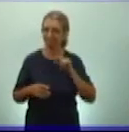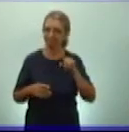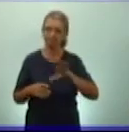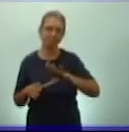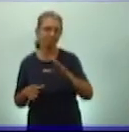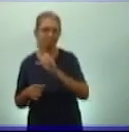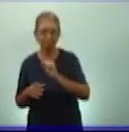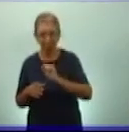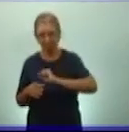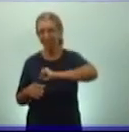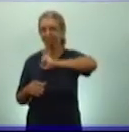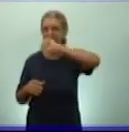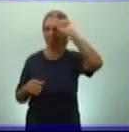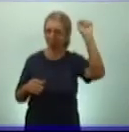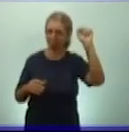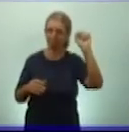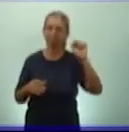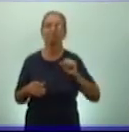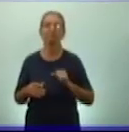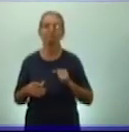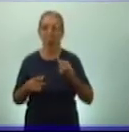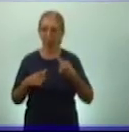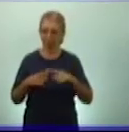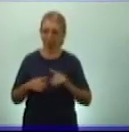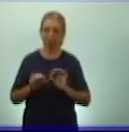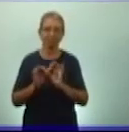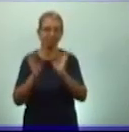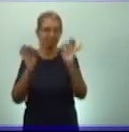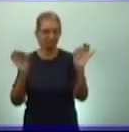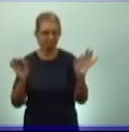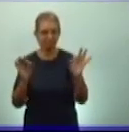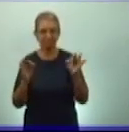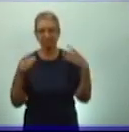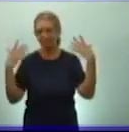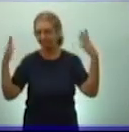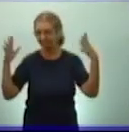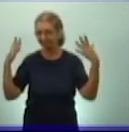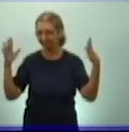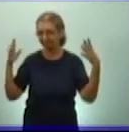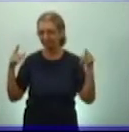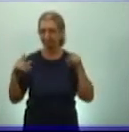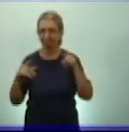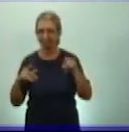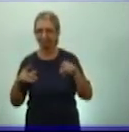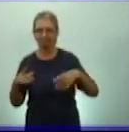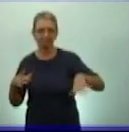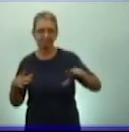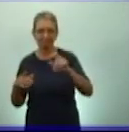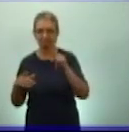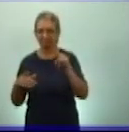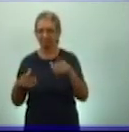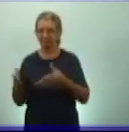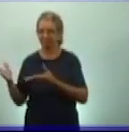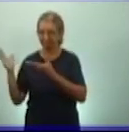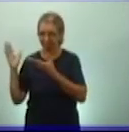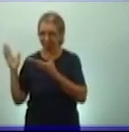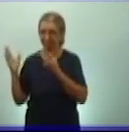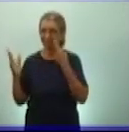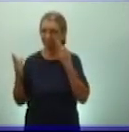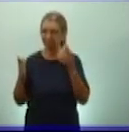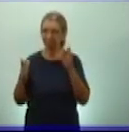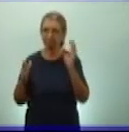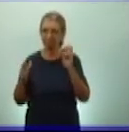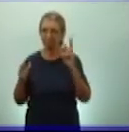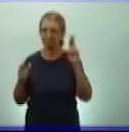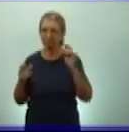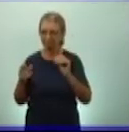ganadores los que participaron de alguna u otra manera. Pero especial felicitaciones para estos muchachos que alcanzaron alguna que otra medalla. Ahí vemos las medallas de oro,